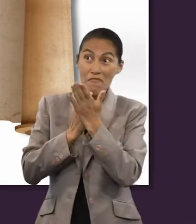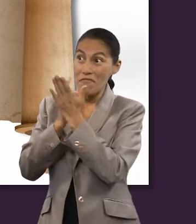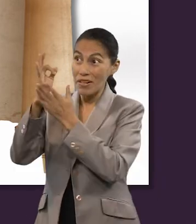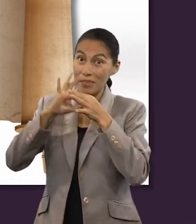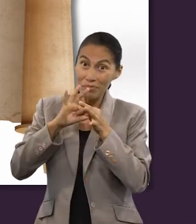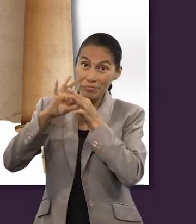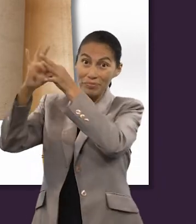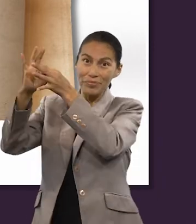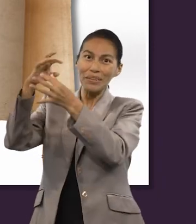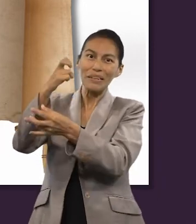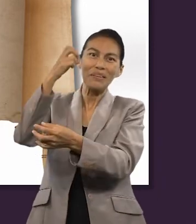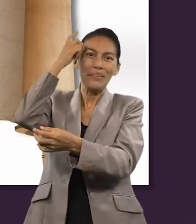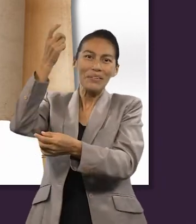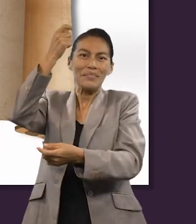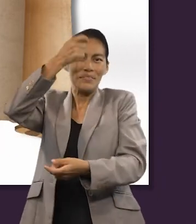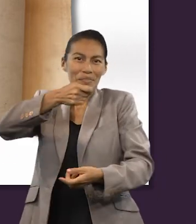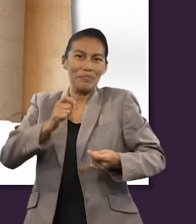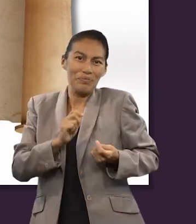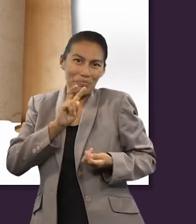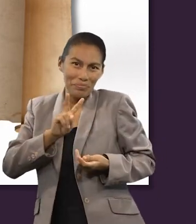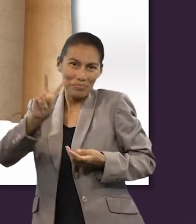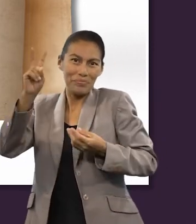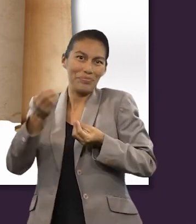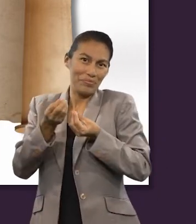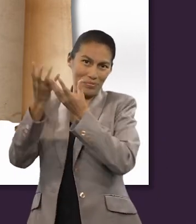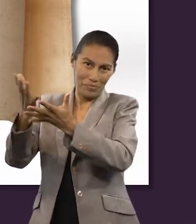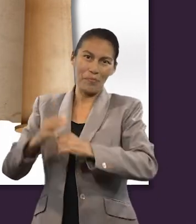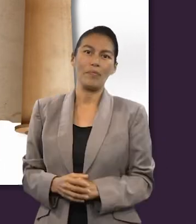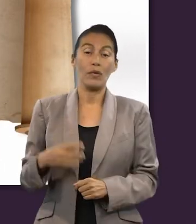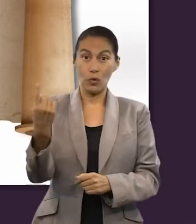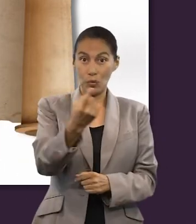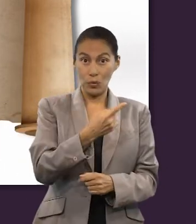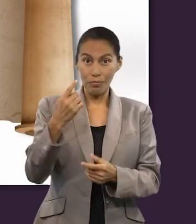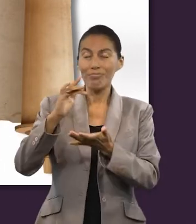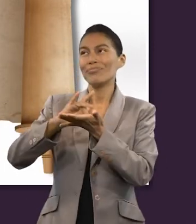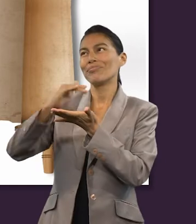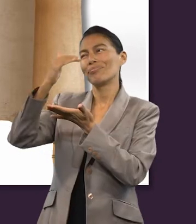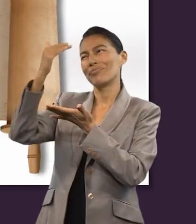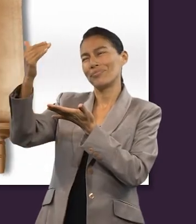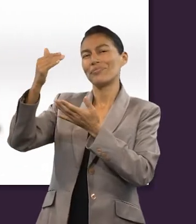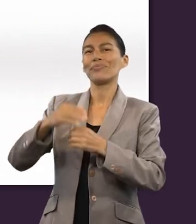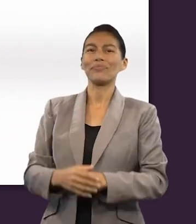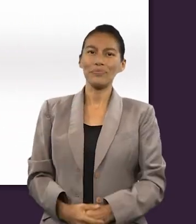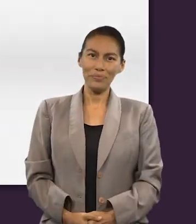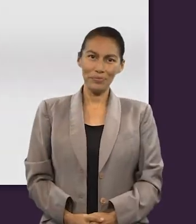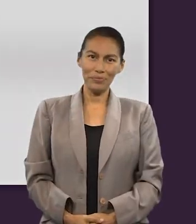a los fieles en Cristo Jesús. ¿Cuán agradecidos debemos estar?